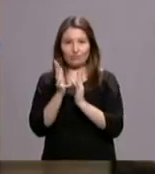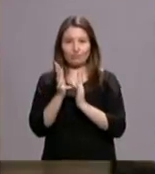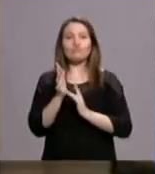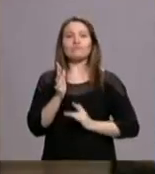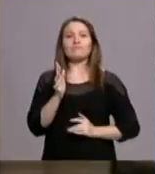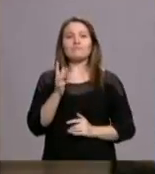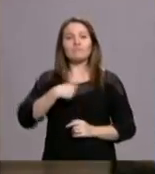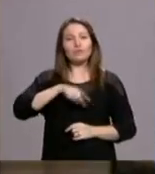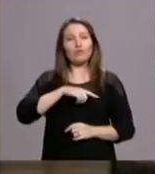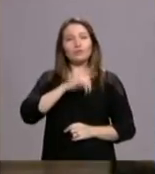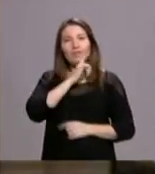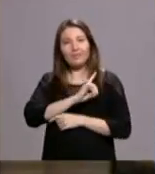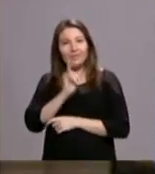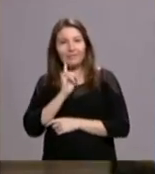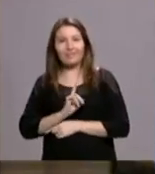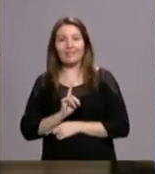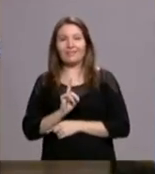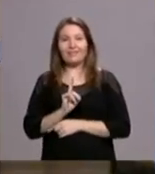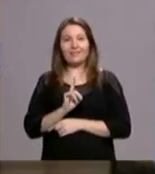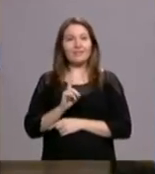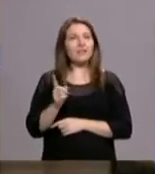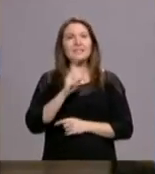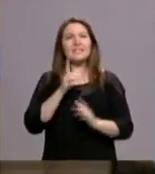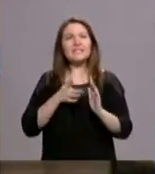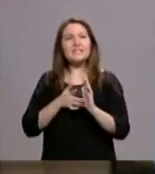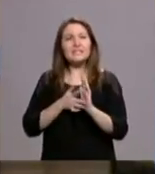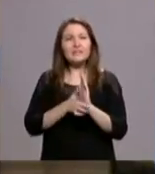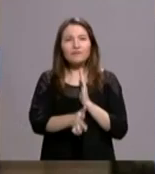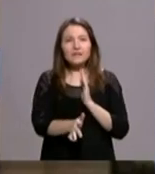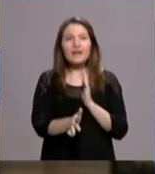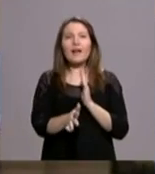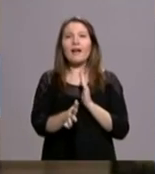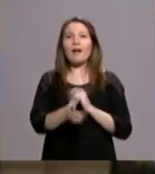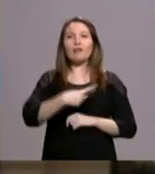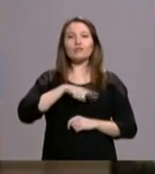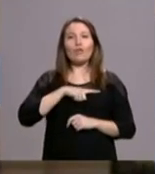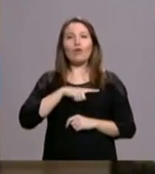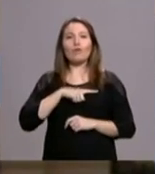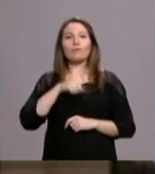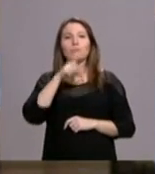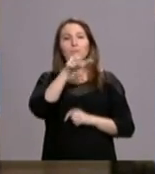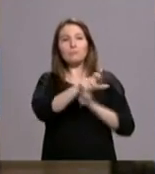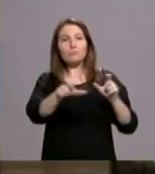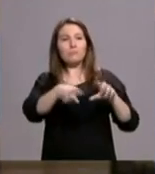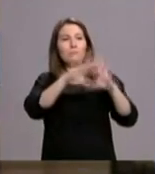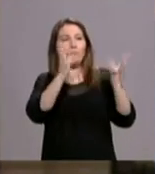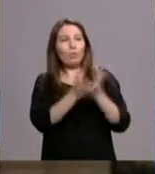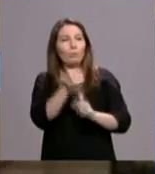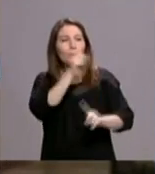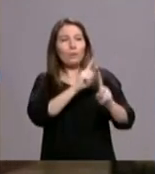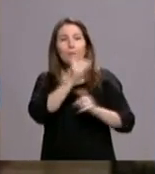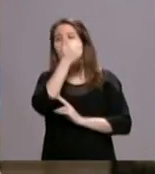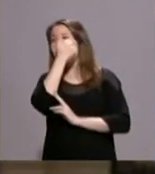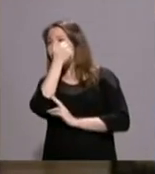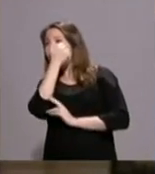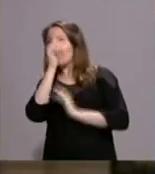Ser contemplativos. Que no es estar al margen de los problemas de este mundo, todo lo contrario.